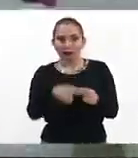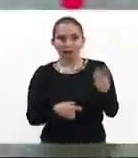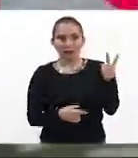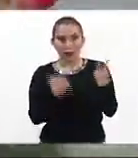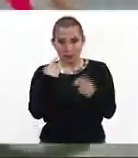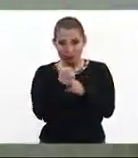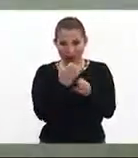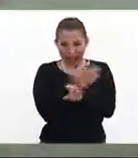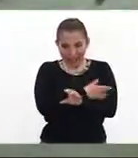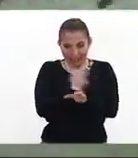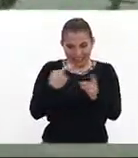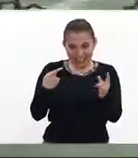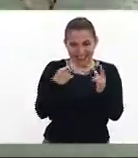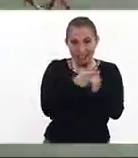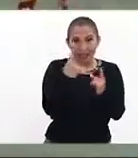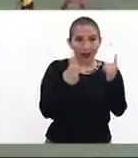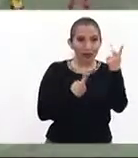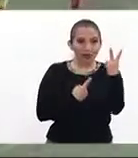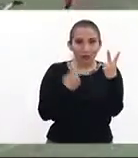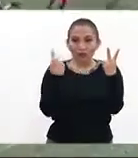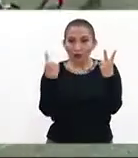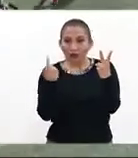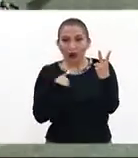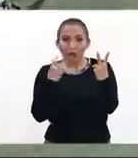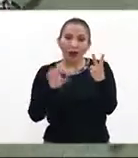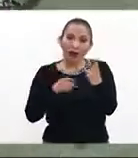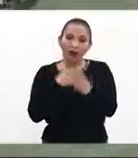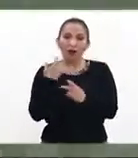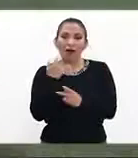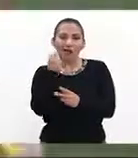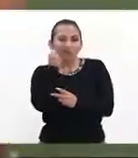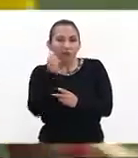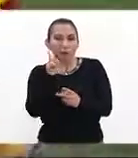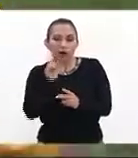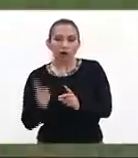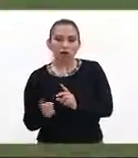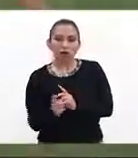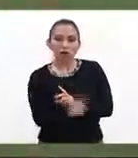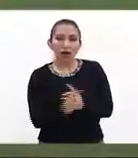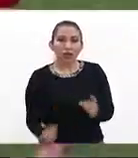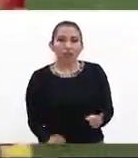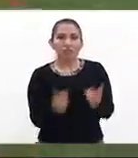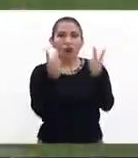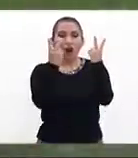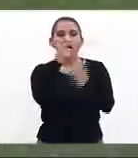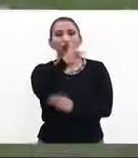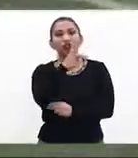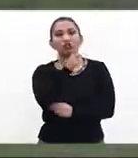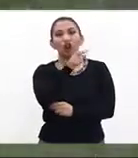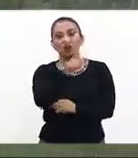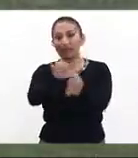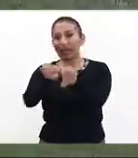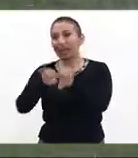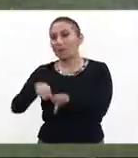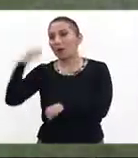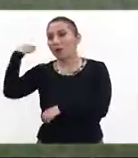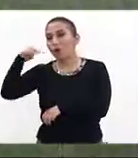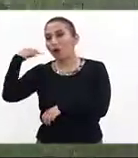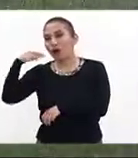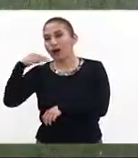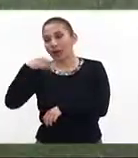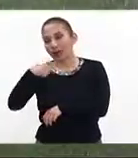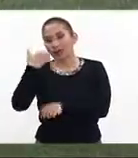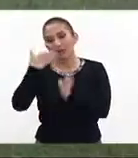metió el primer gol el cuadro de Morelia, venía esta descolgada, Dalia Molina con el empate, Xolos y el equipo de Morelia